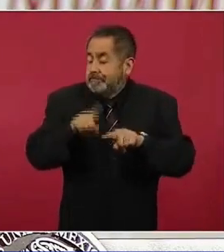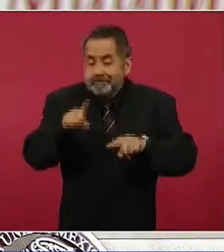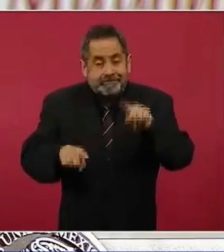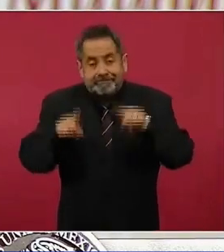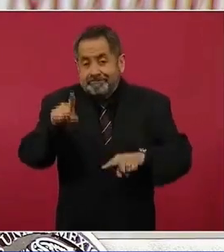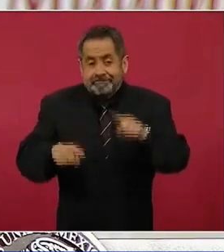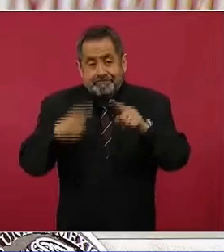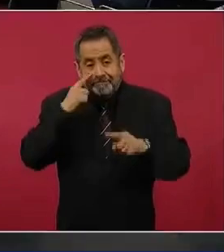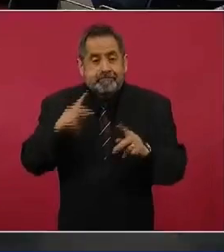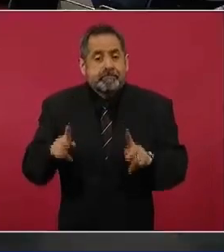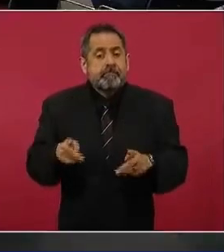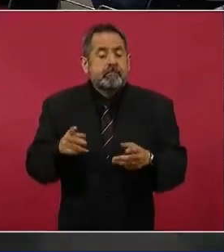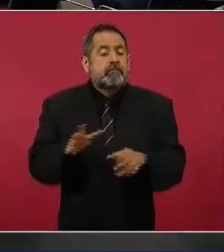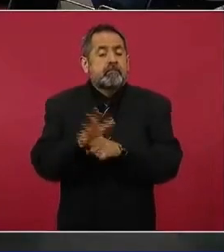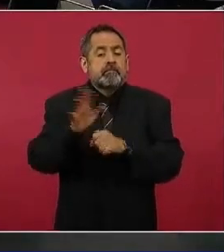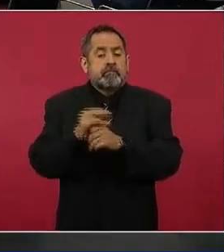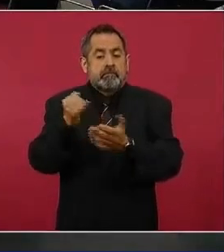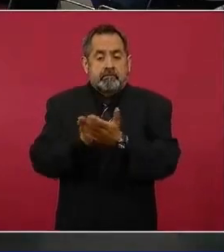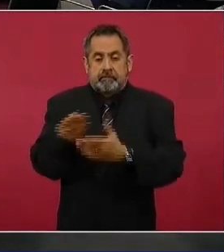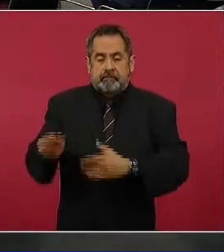revisar qué impuestos cause. Sí, en otro tema, señor presidente.